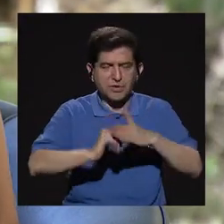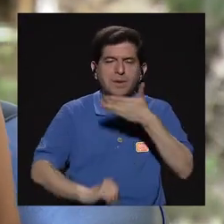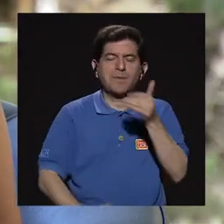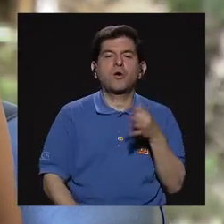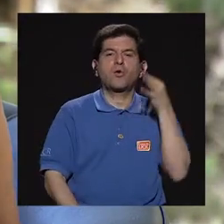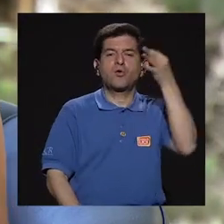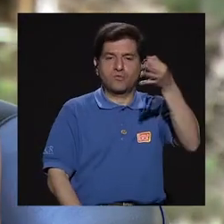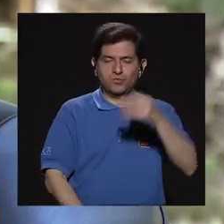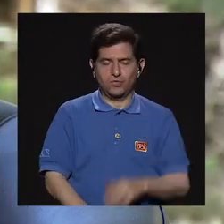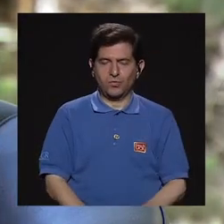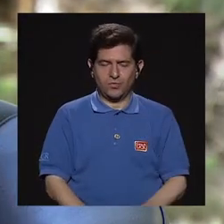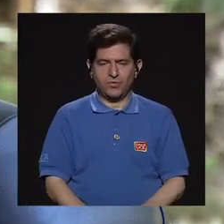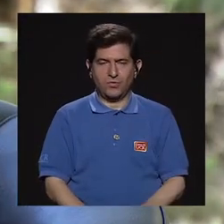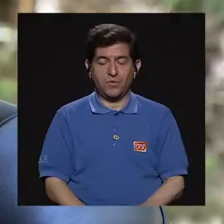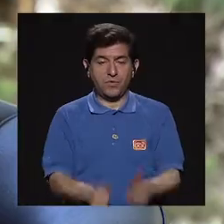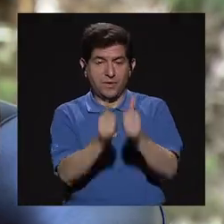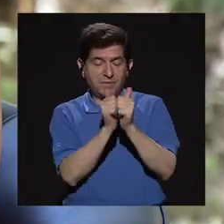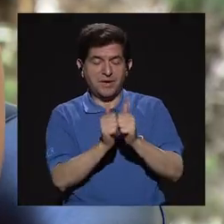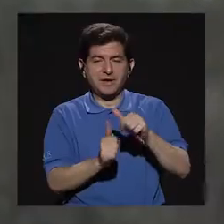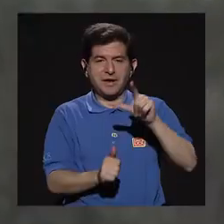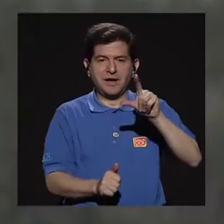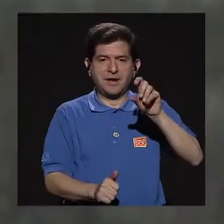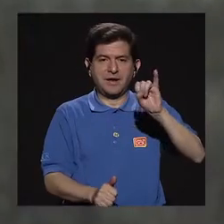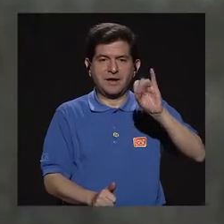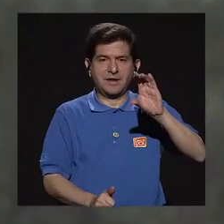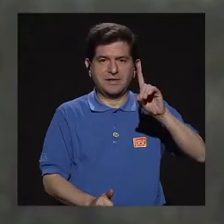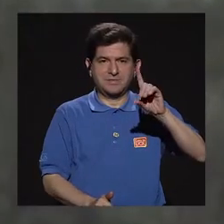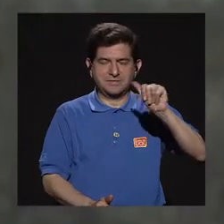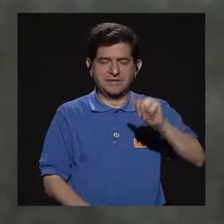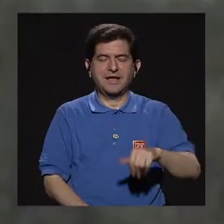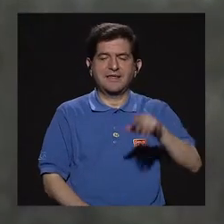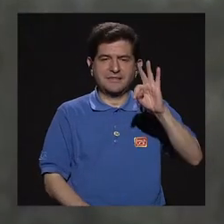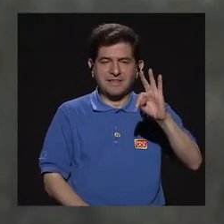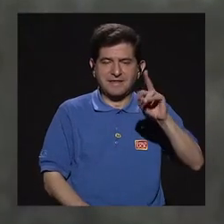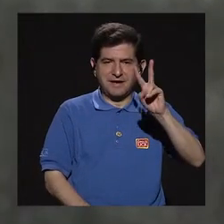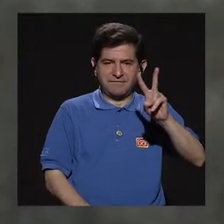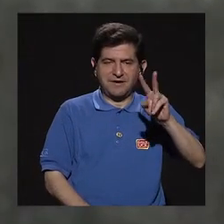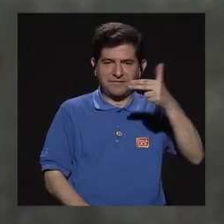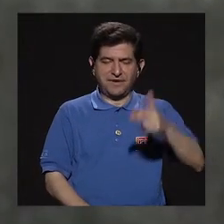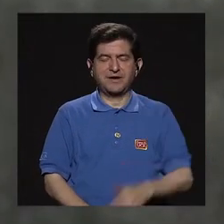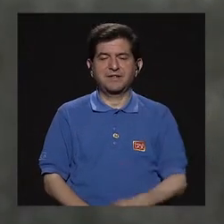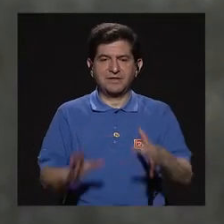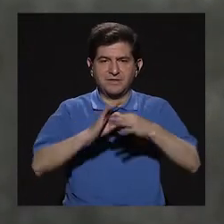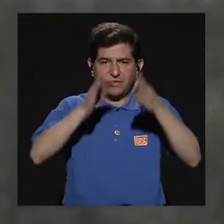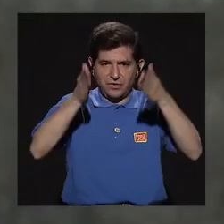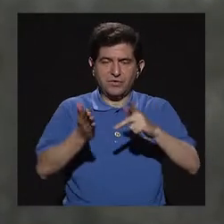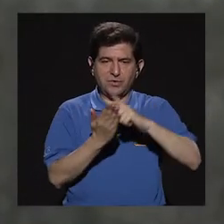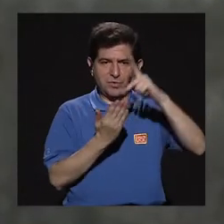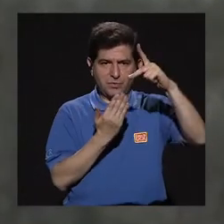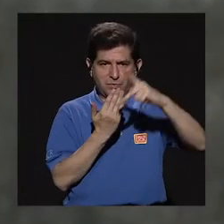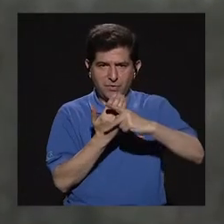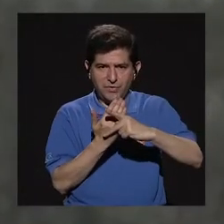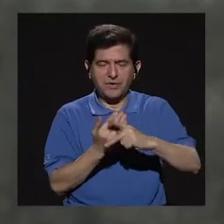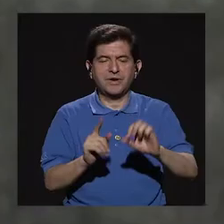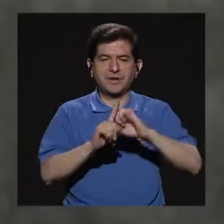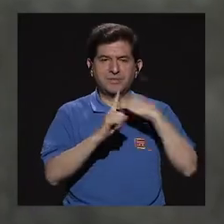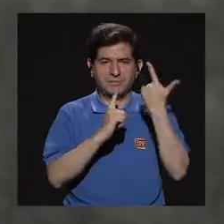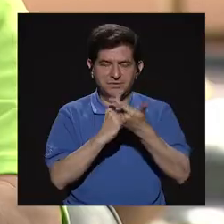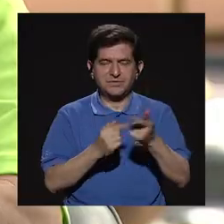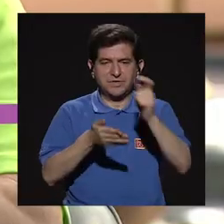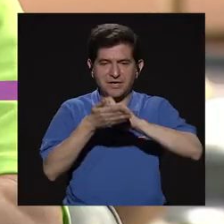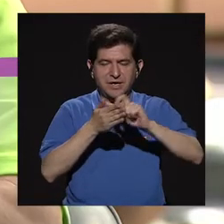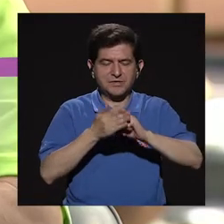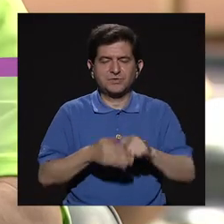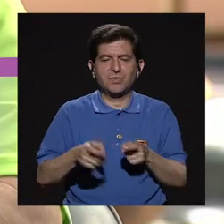un Mejor Futuro. Para ello nos acompaña la licenciada Tatiana Valverde Chacón, coordinadora de programas sociales de la Escuela de Administración de Negocios.